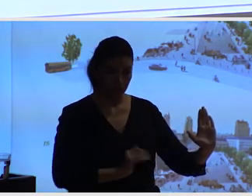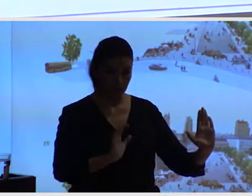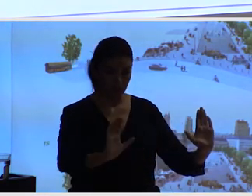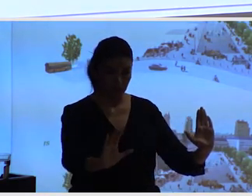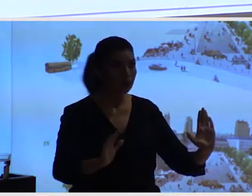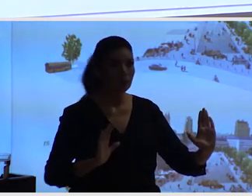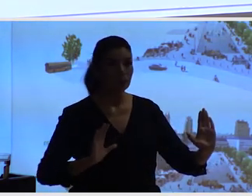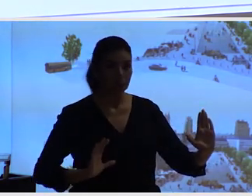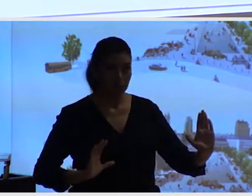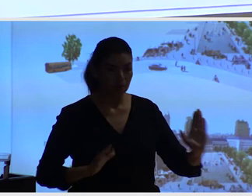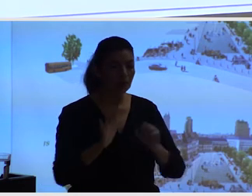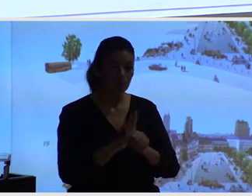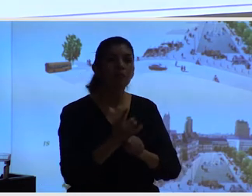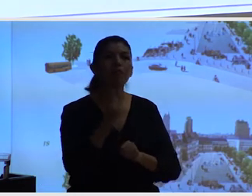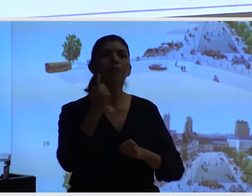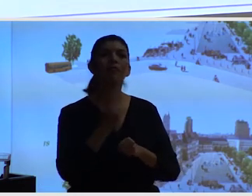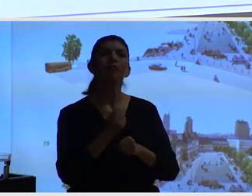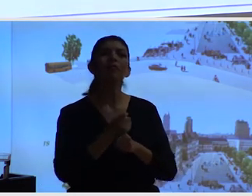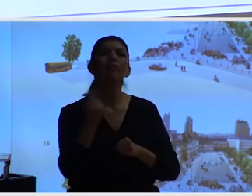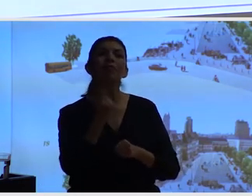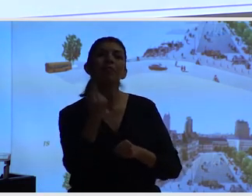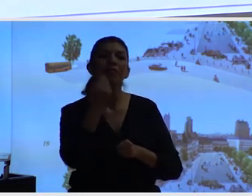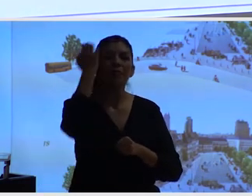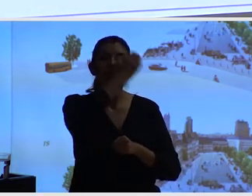por el estudio de los patrones de vida que hemos hecho.